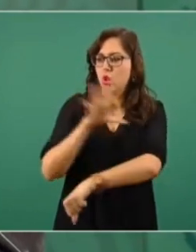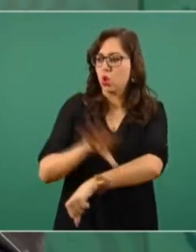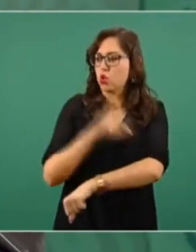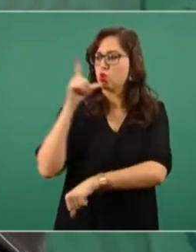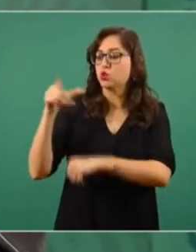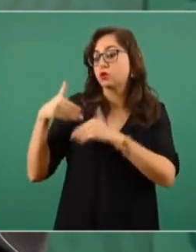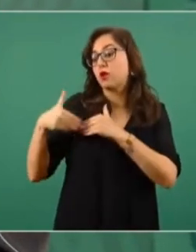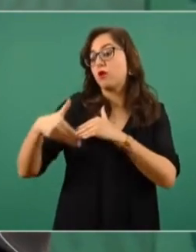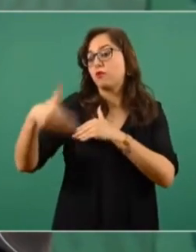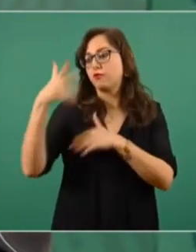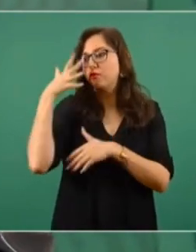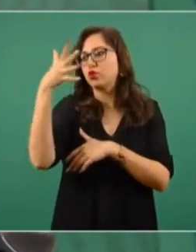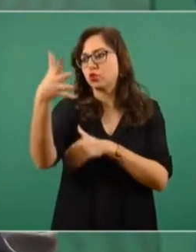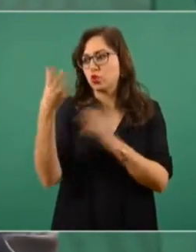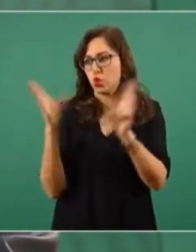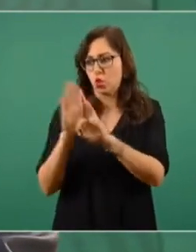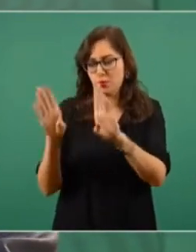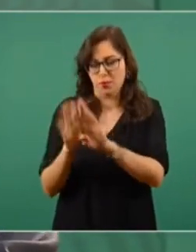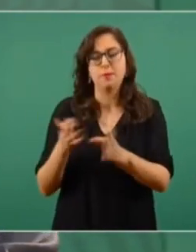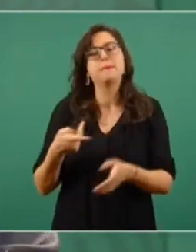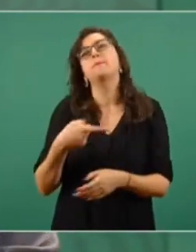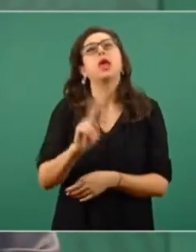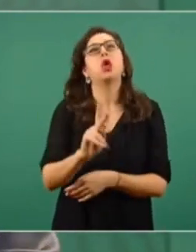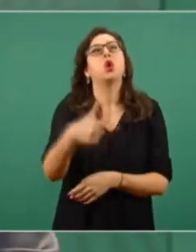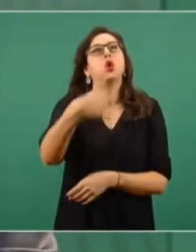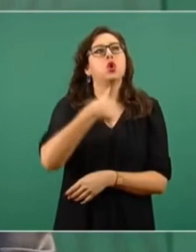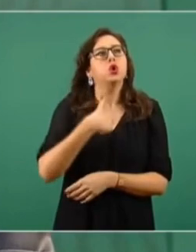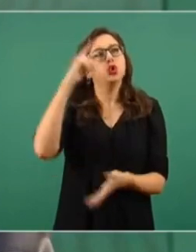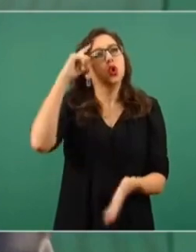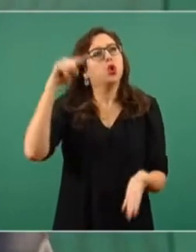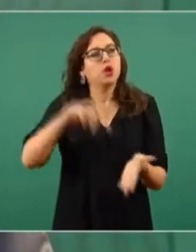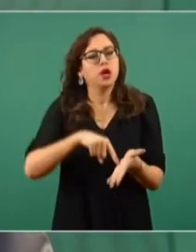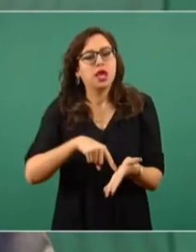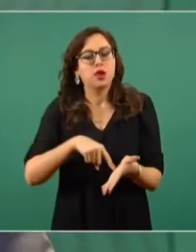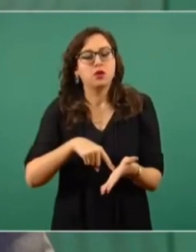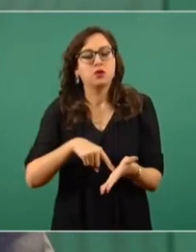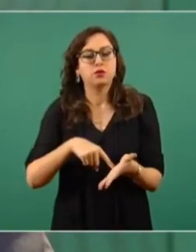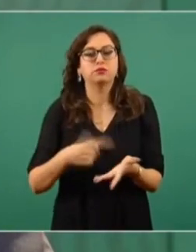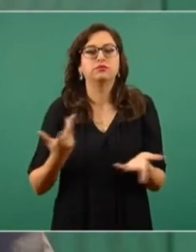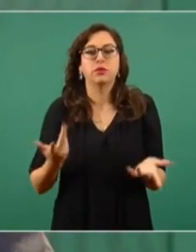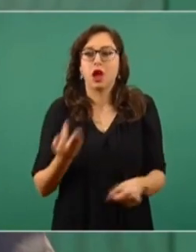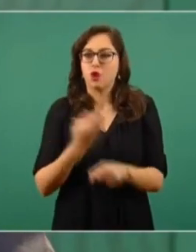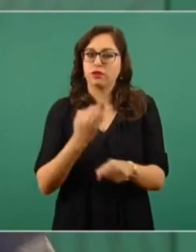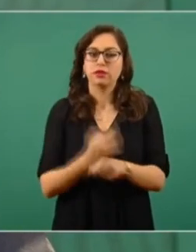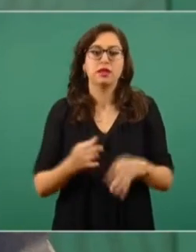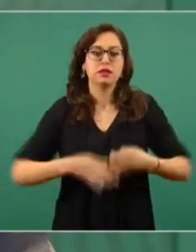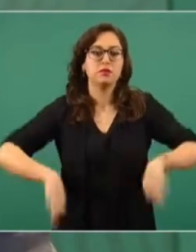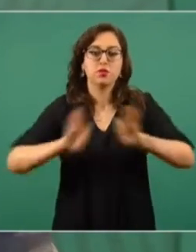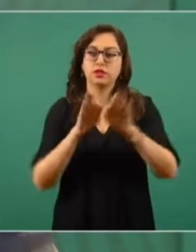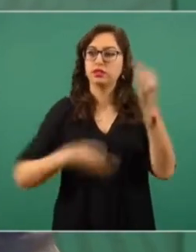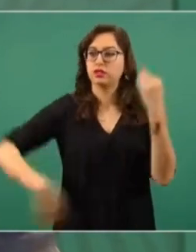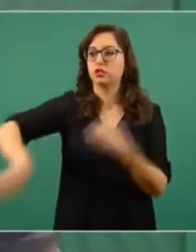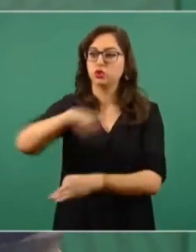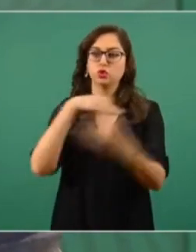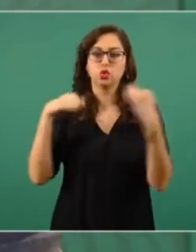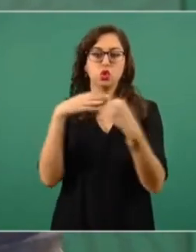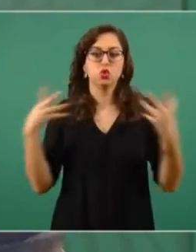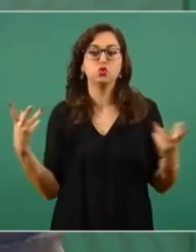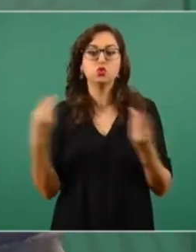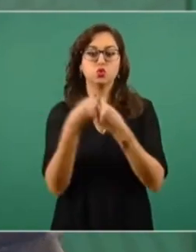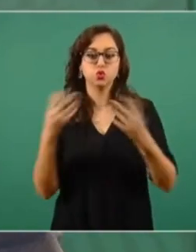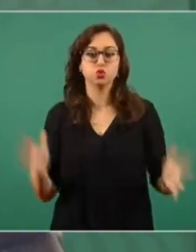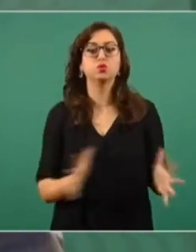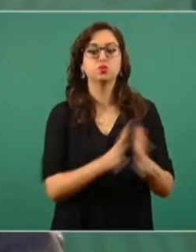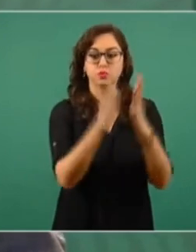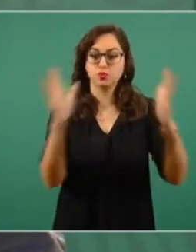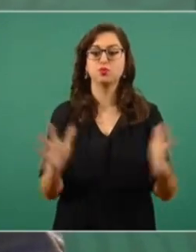yo creo que va a ayudar mucho el que participemos todos y que podamos en